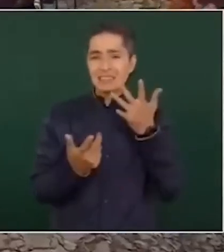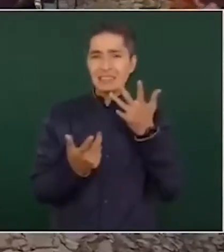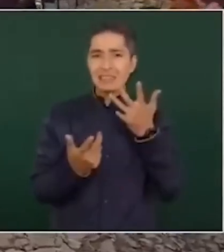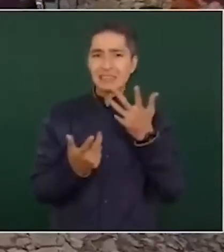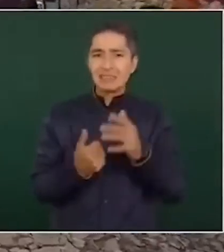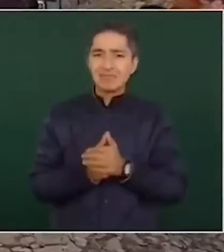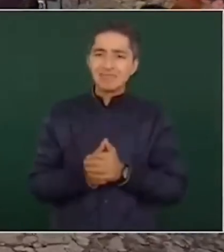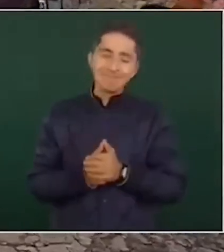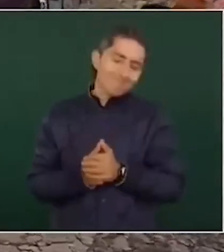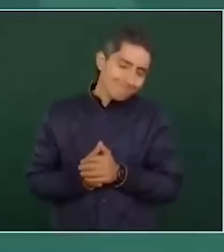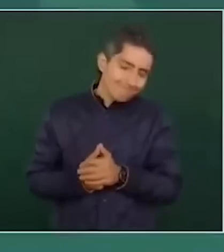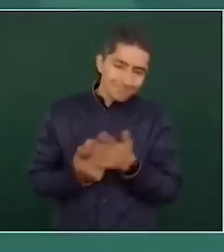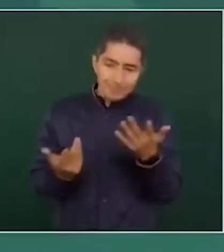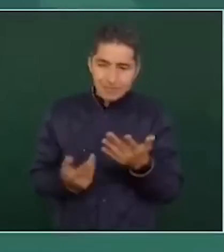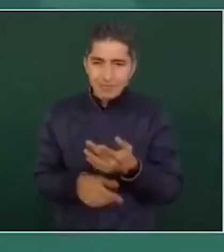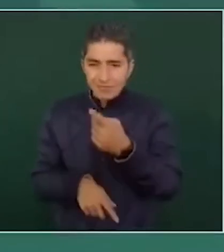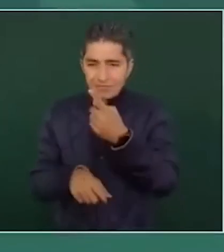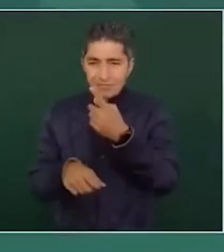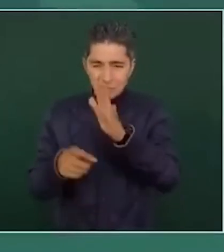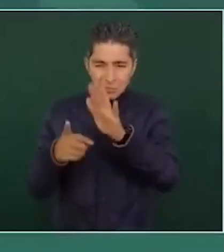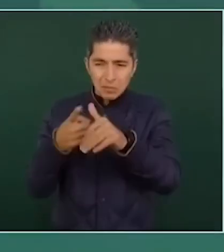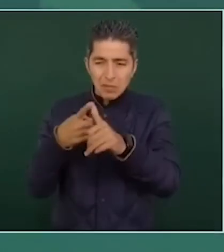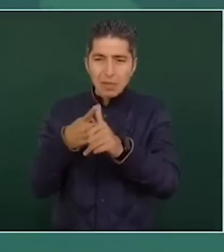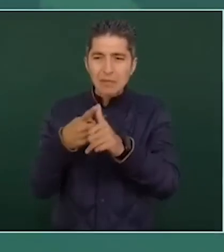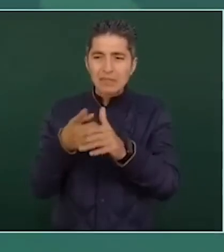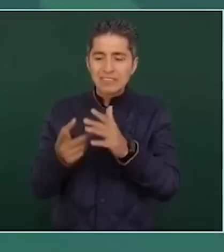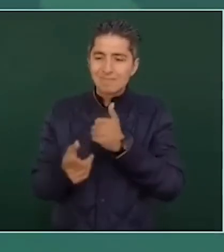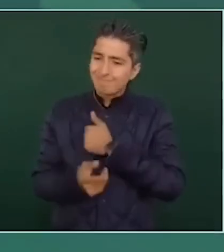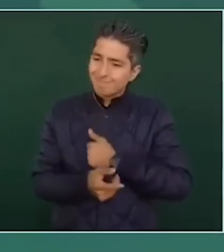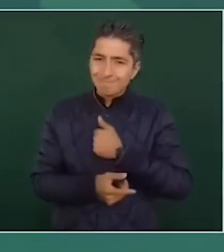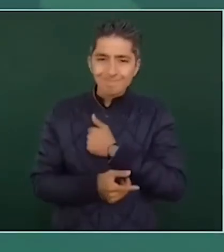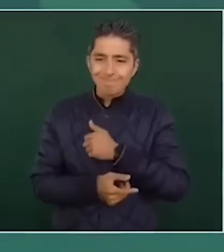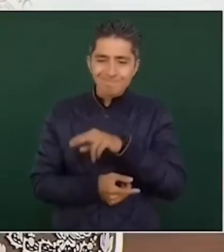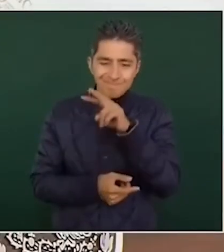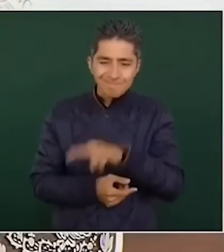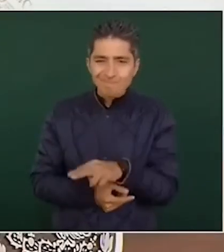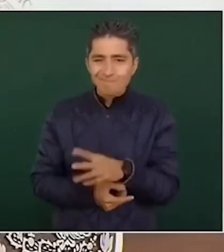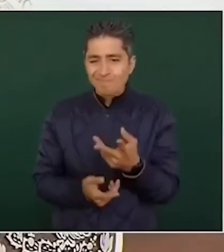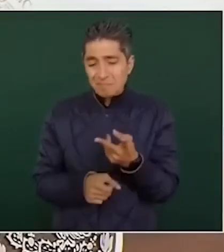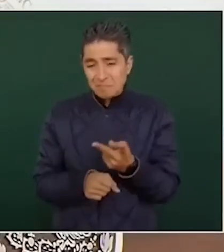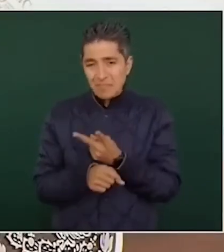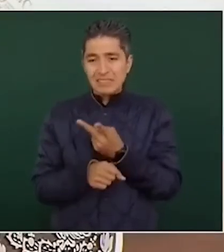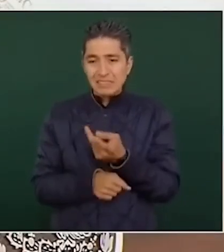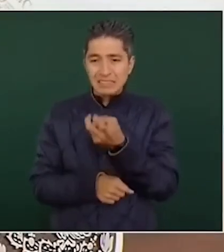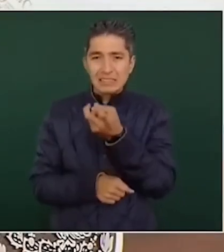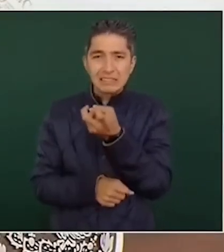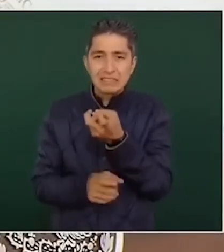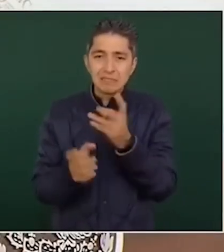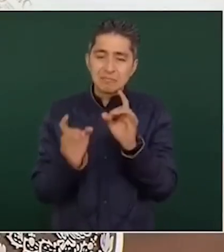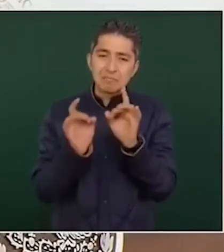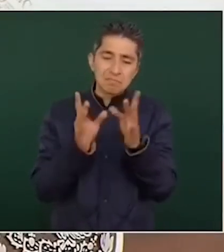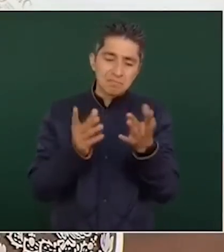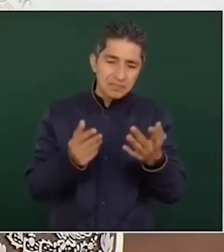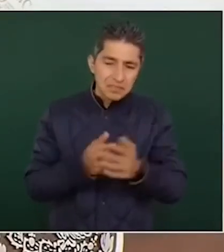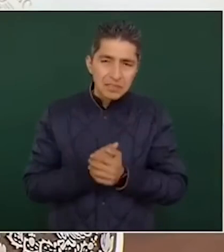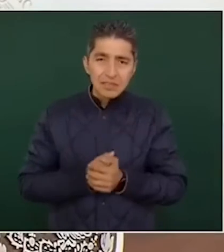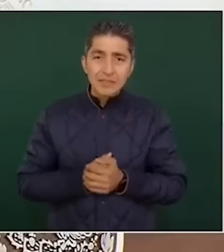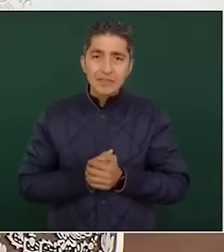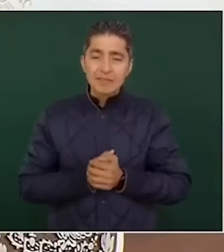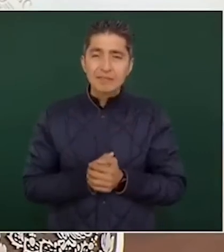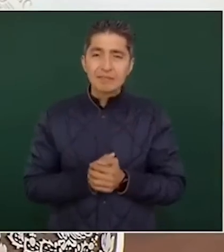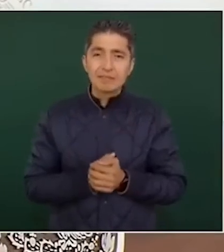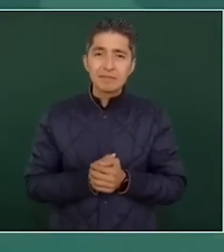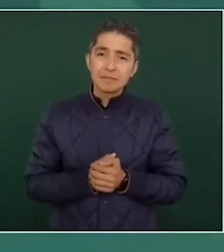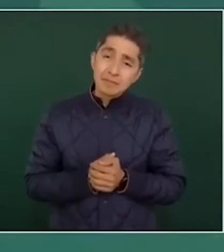Otro estudiante resultó herido, aunque no se encuentra en estado grave. El presidente anunció que solicitará a la Fiscalía General de la